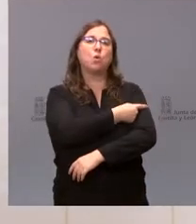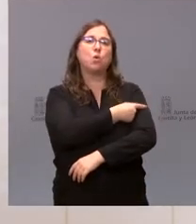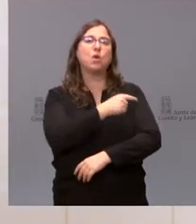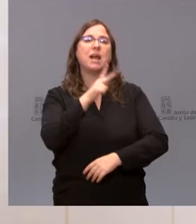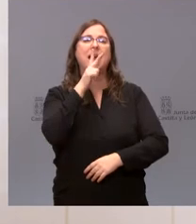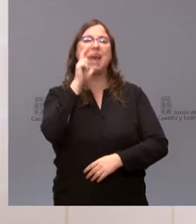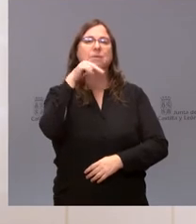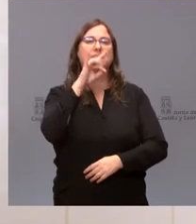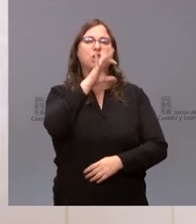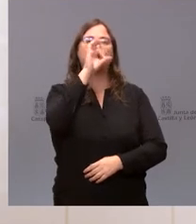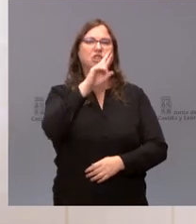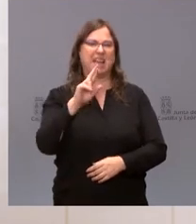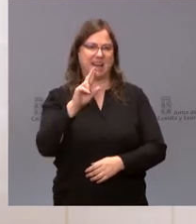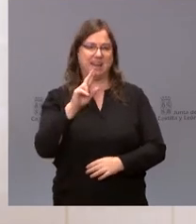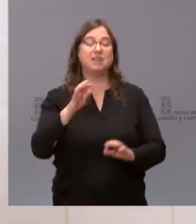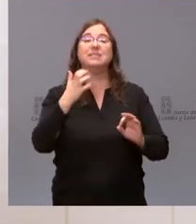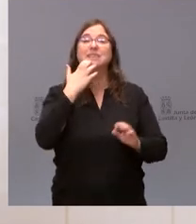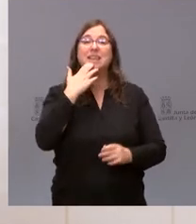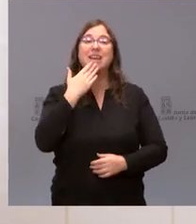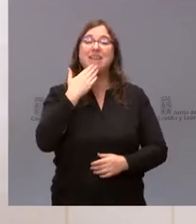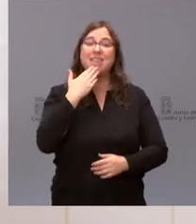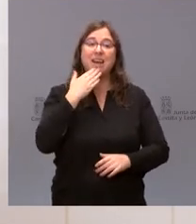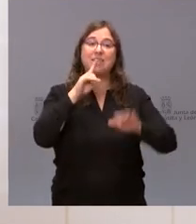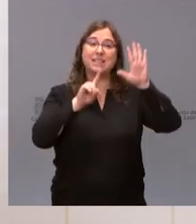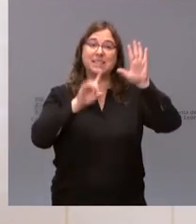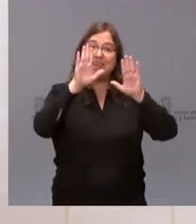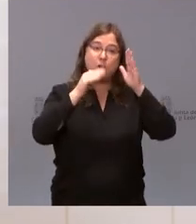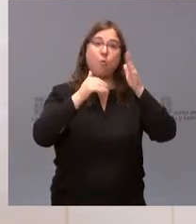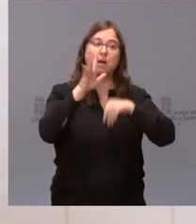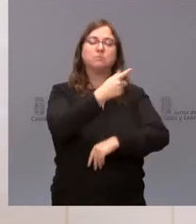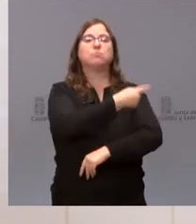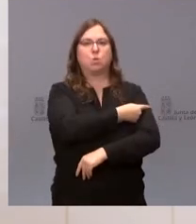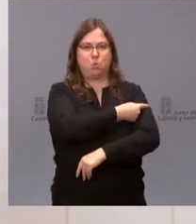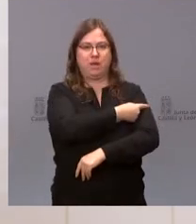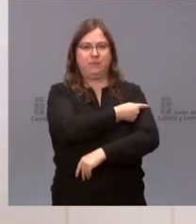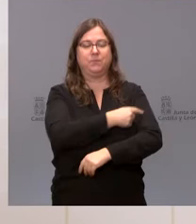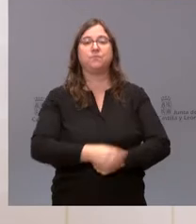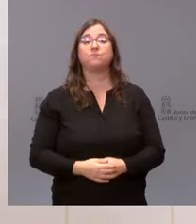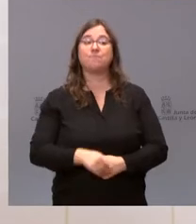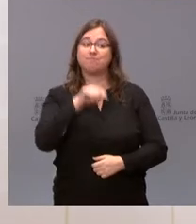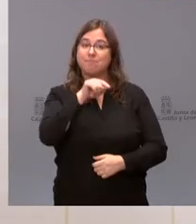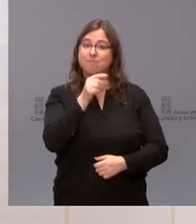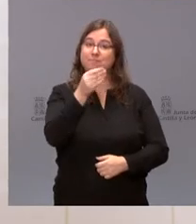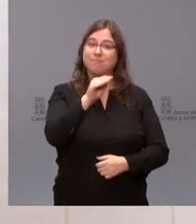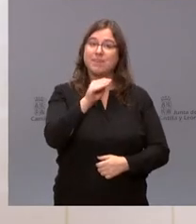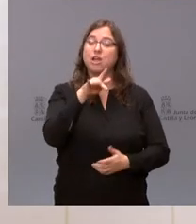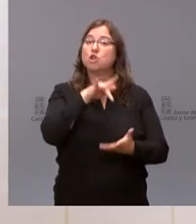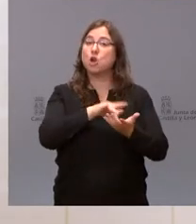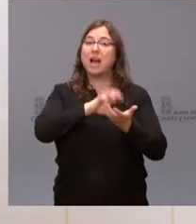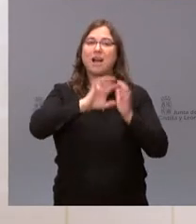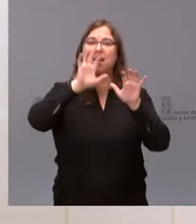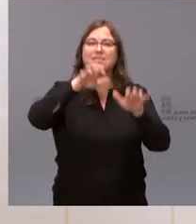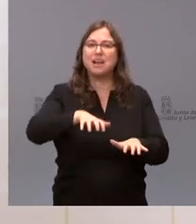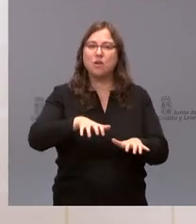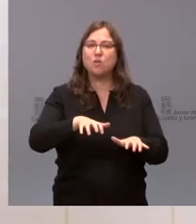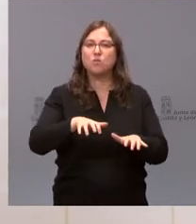zóster para todas las personas mayores de 65 años. Con esta actualización situamos a Castilla y León